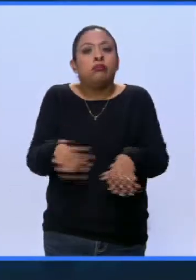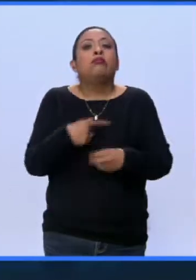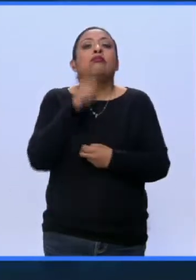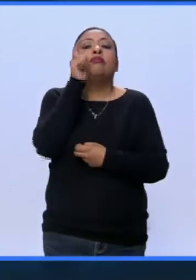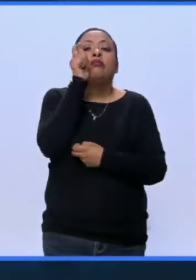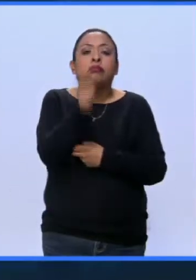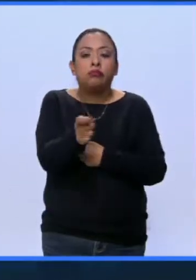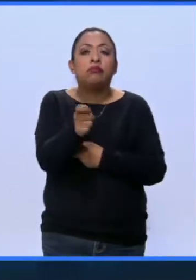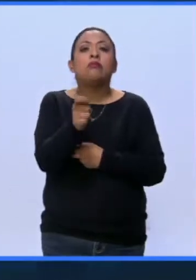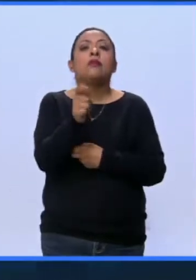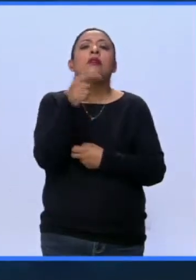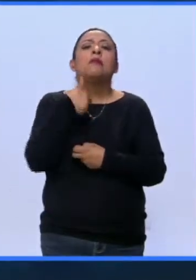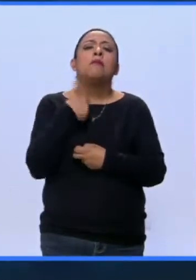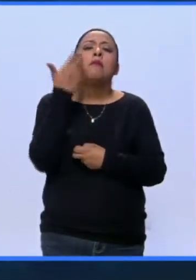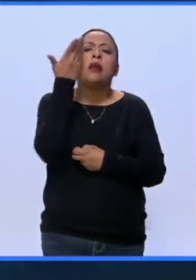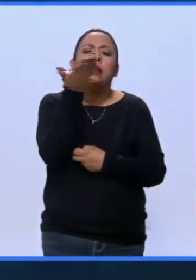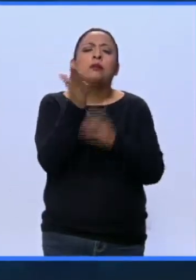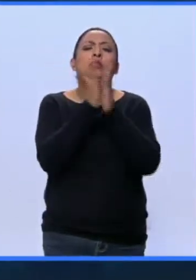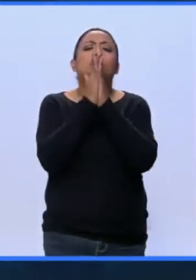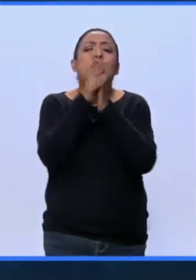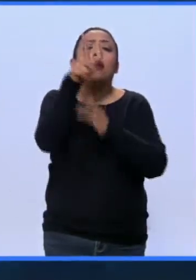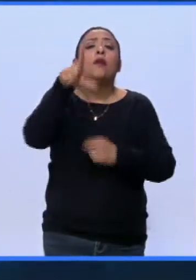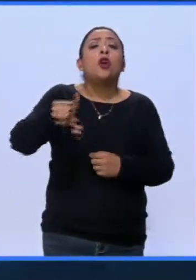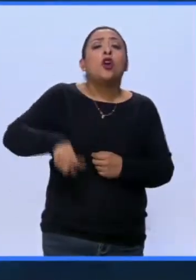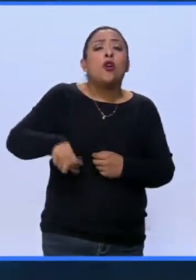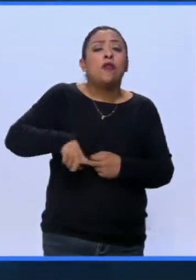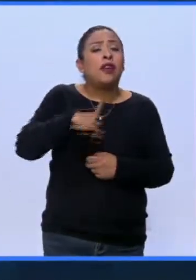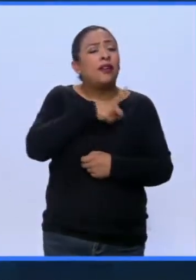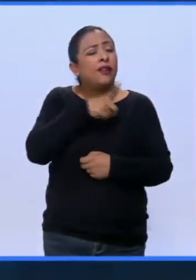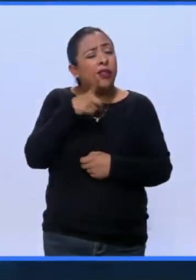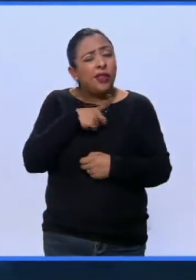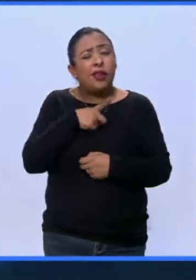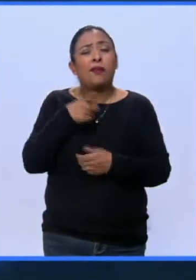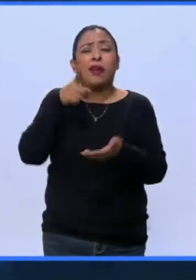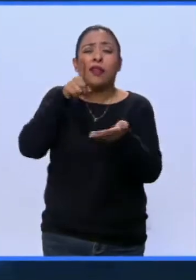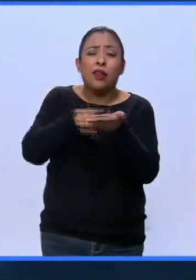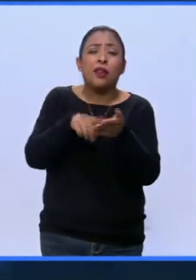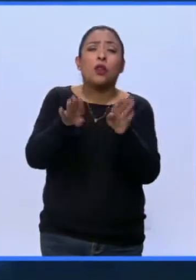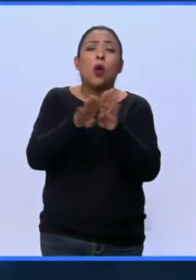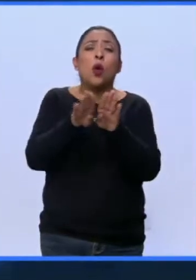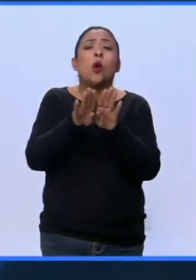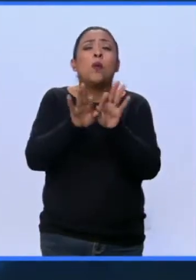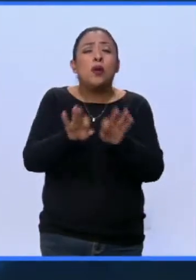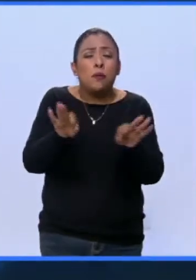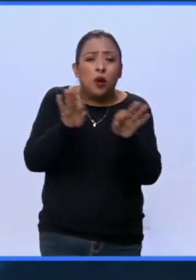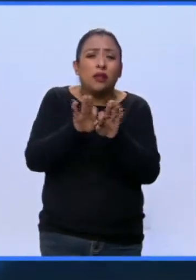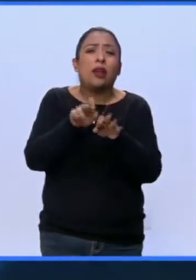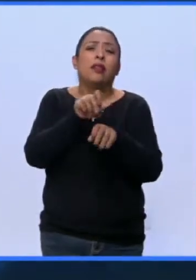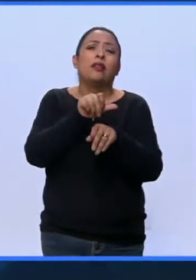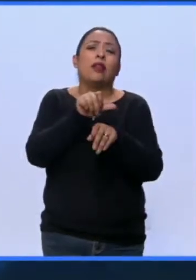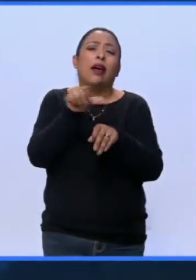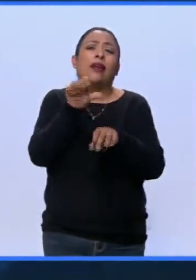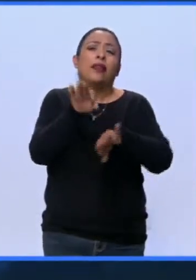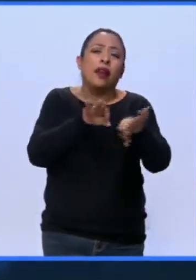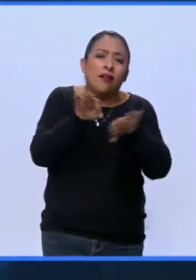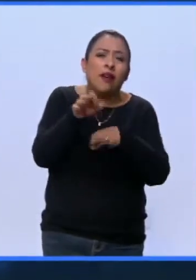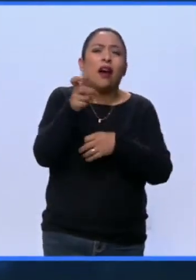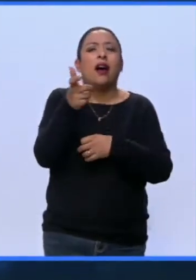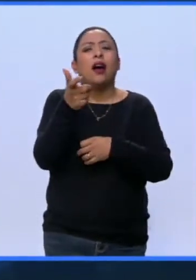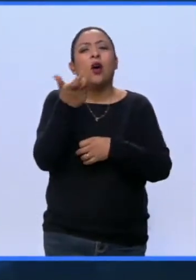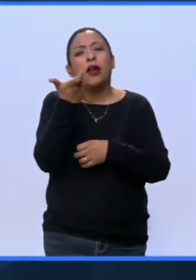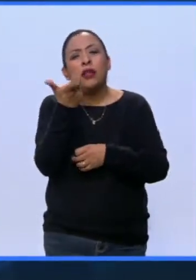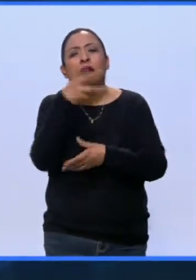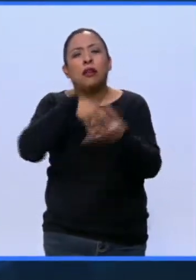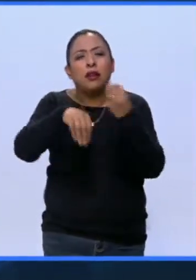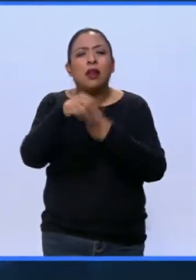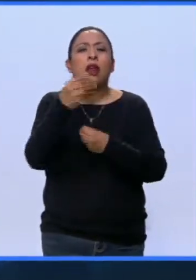estamos suplicando. El gobierno cree un aparato de dependencia muy fuerte, tanto laboral como económica, alimenticia, y por esas